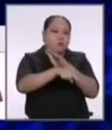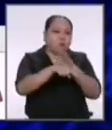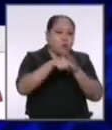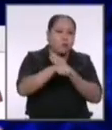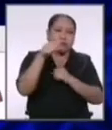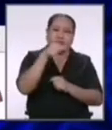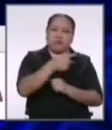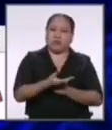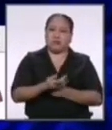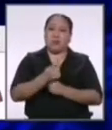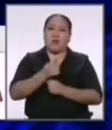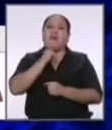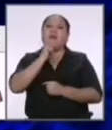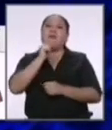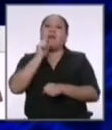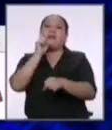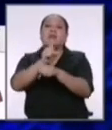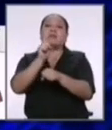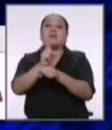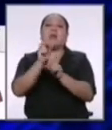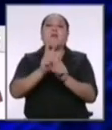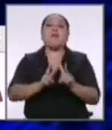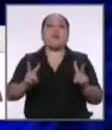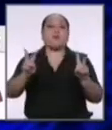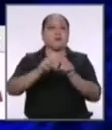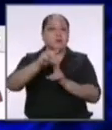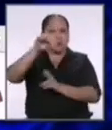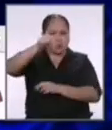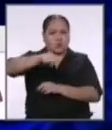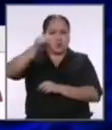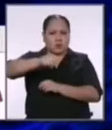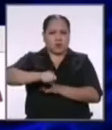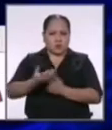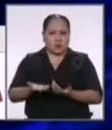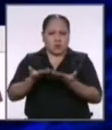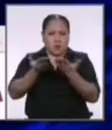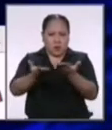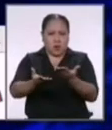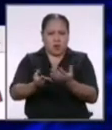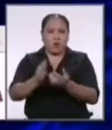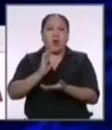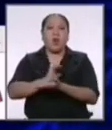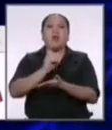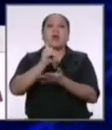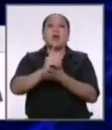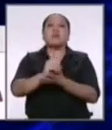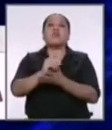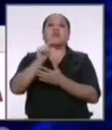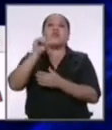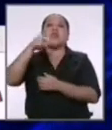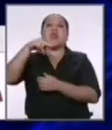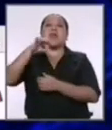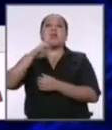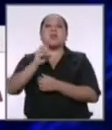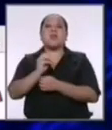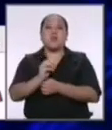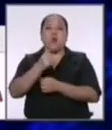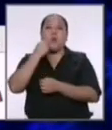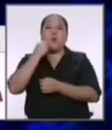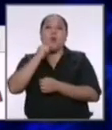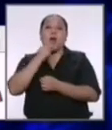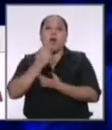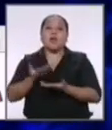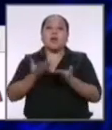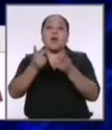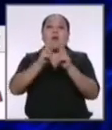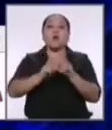estamos educando en valores es por eso que sí debe haber una educación de género pero concentrada en los valores en el hombre